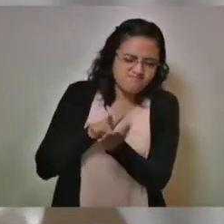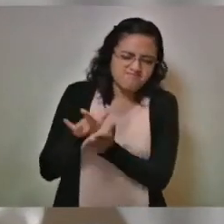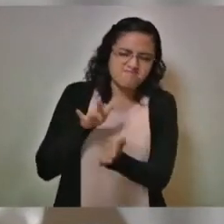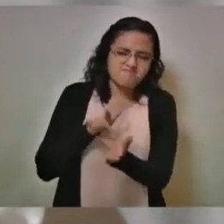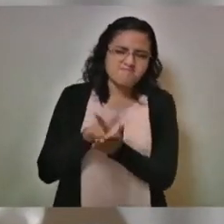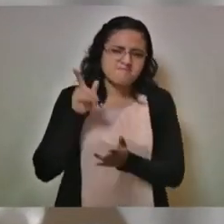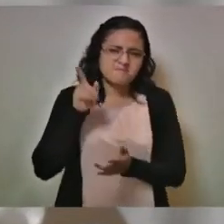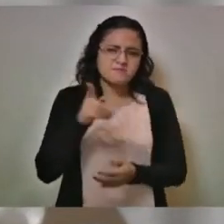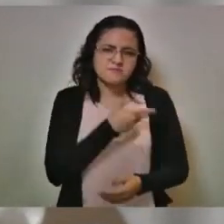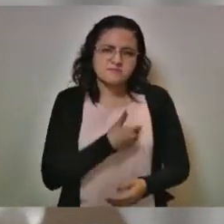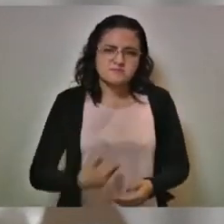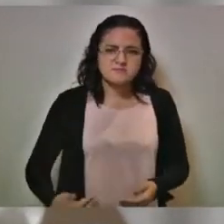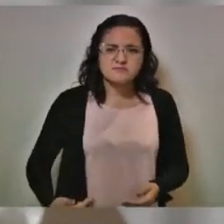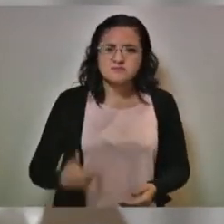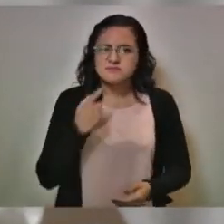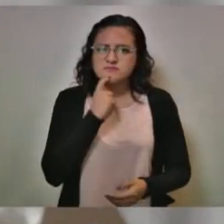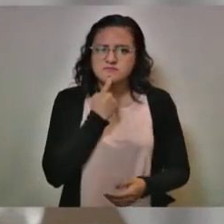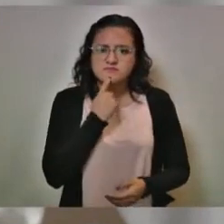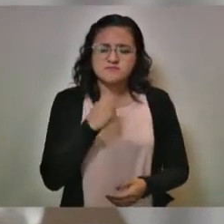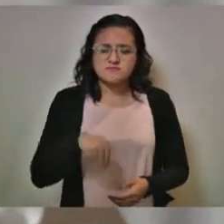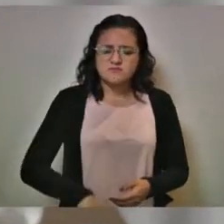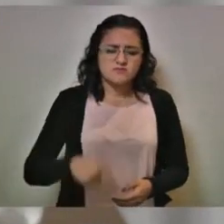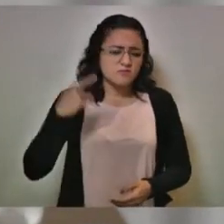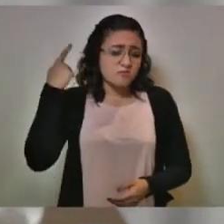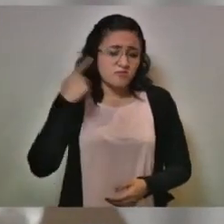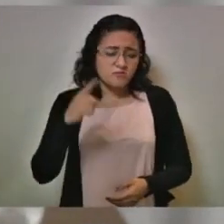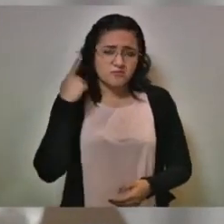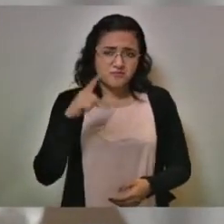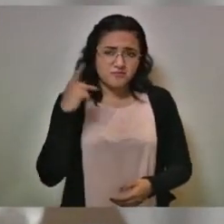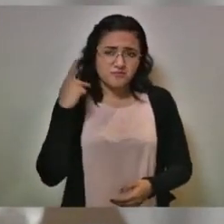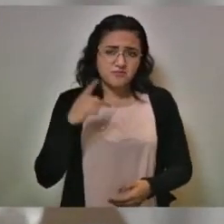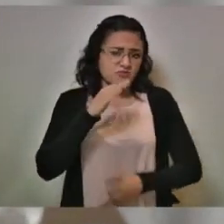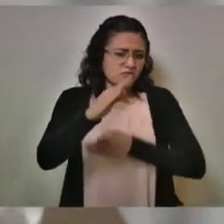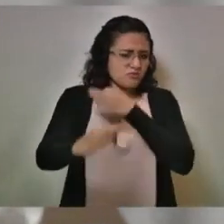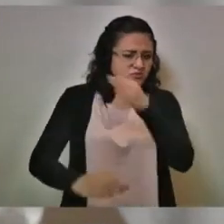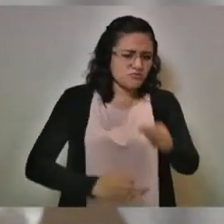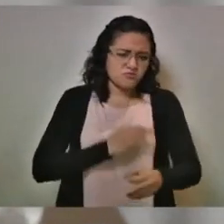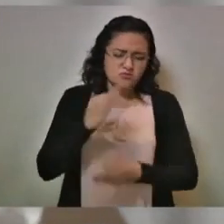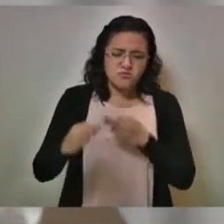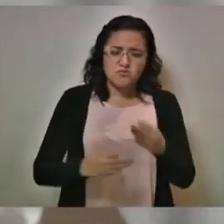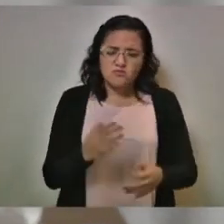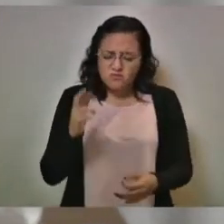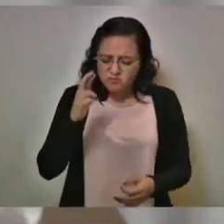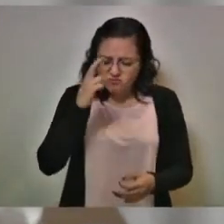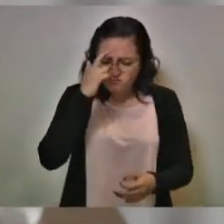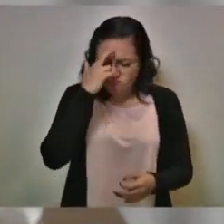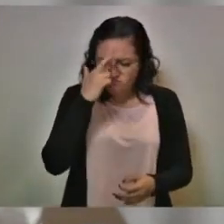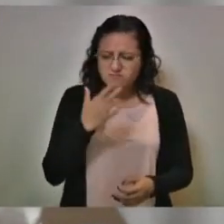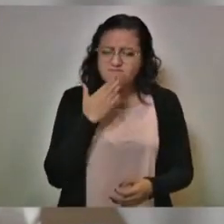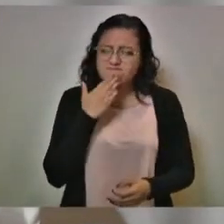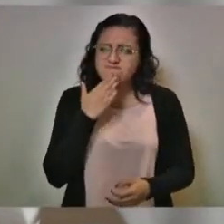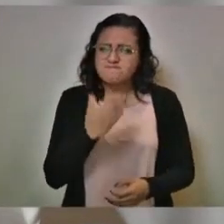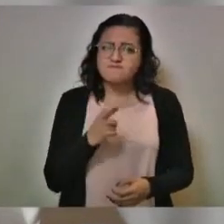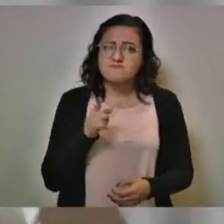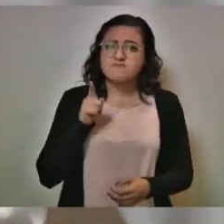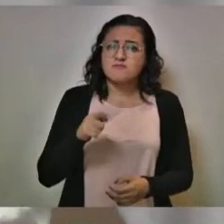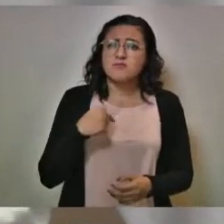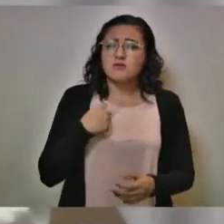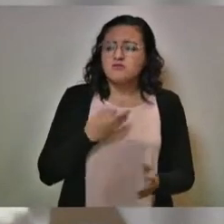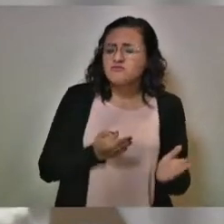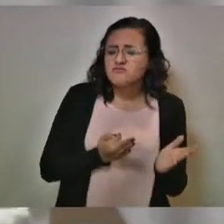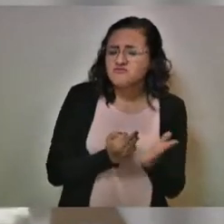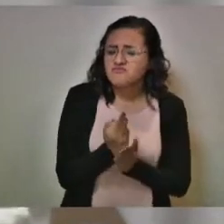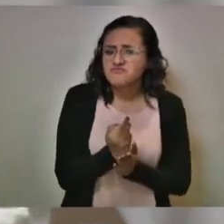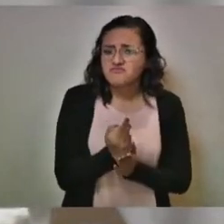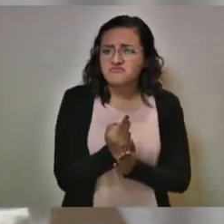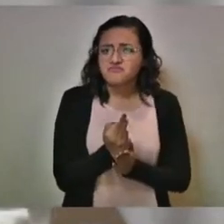Obrador. Desde Puebla, todo el reconocimiento y toda la lealtad